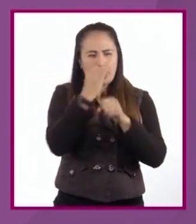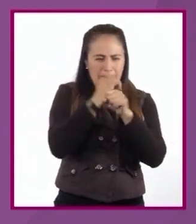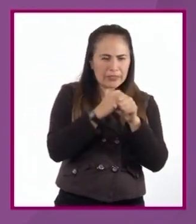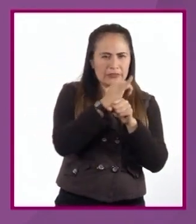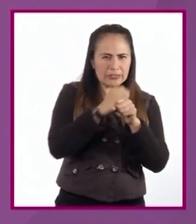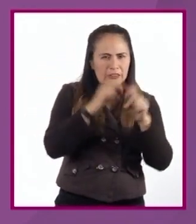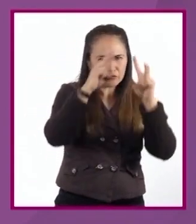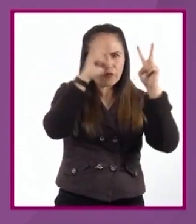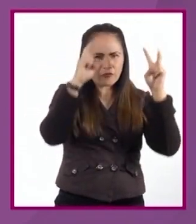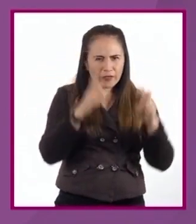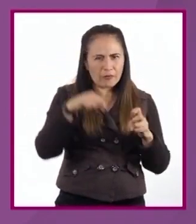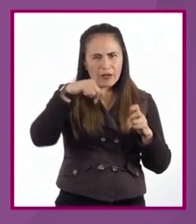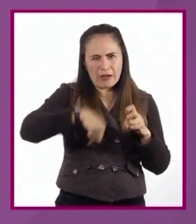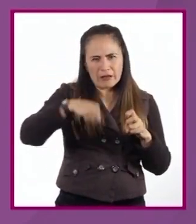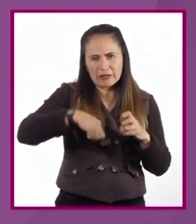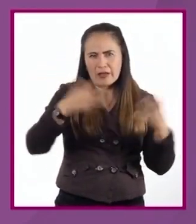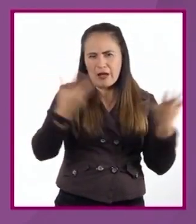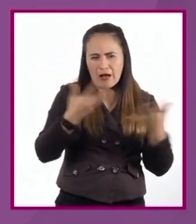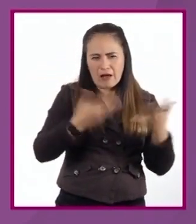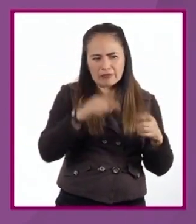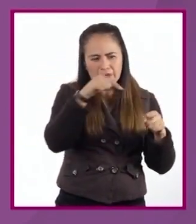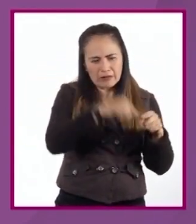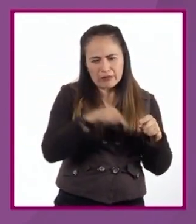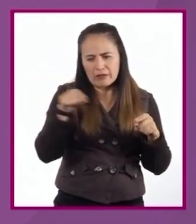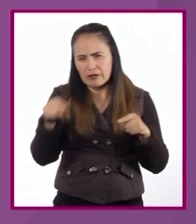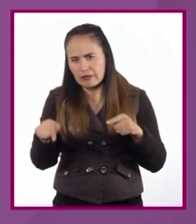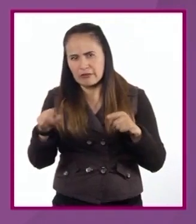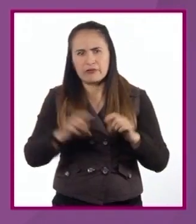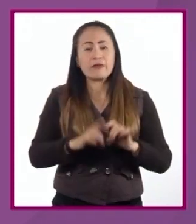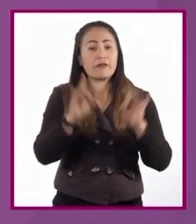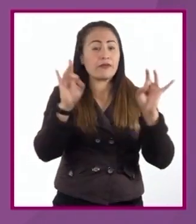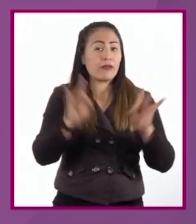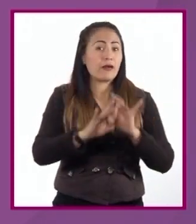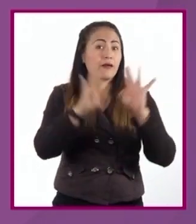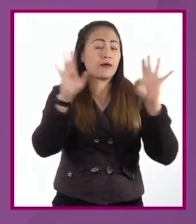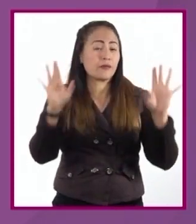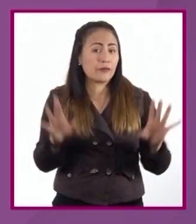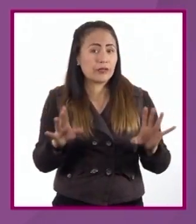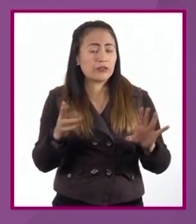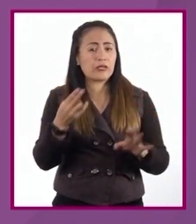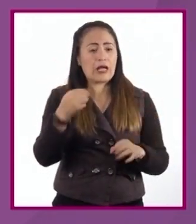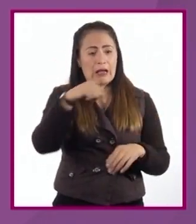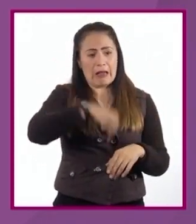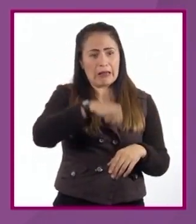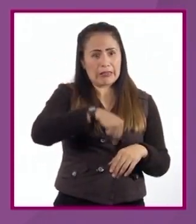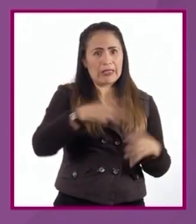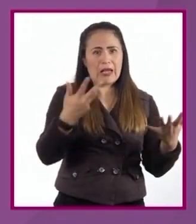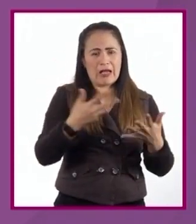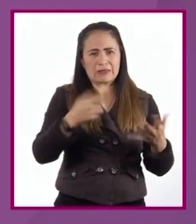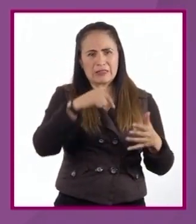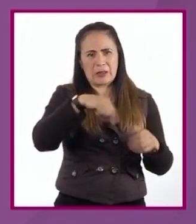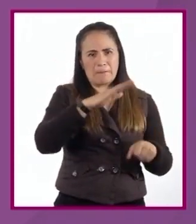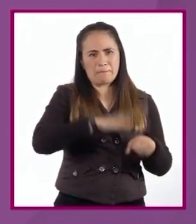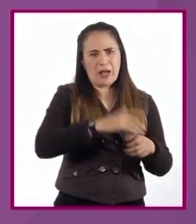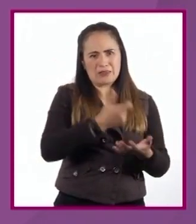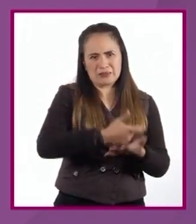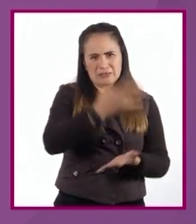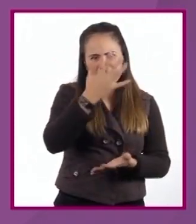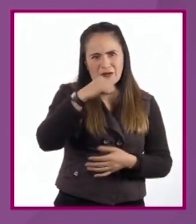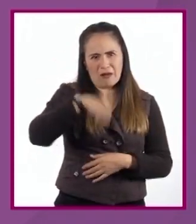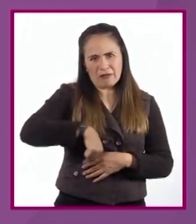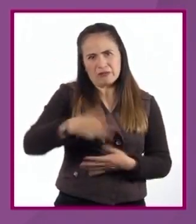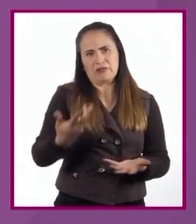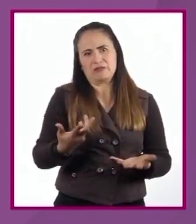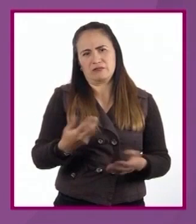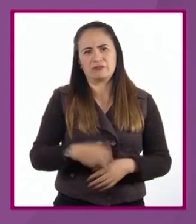sobre lo que se produce en un lado y en otro, y resulta que de repente estamos produciendo mucho más caro en nuestro país, etcétera. Todo